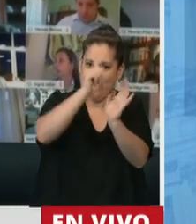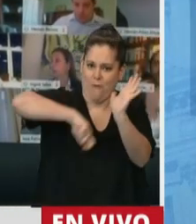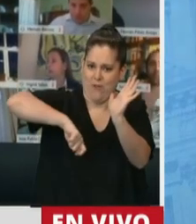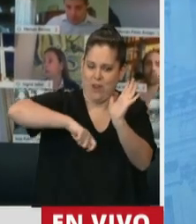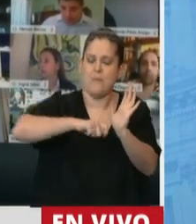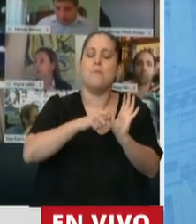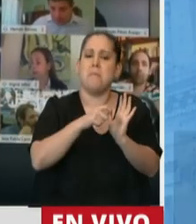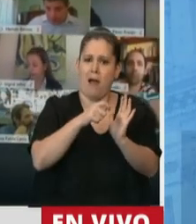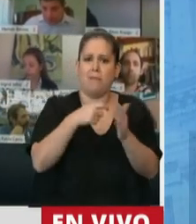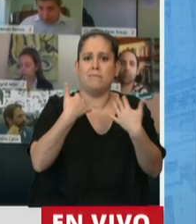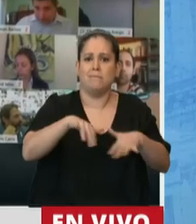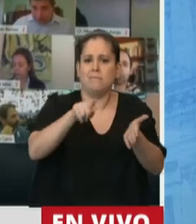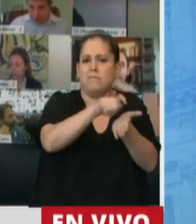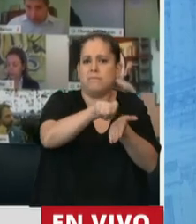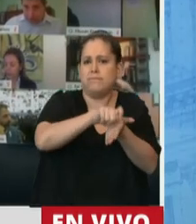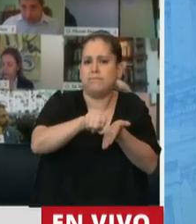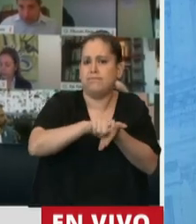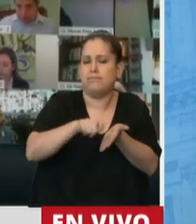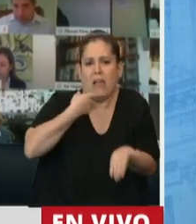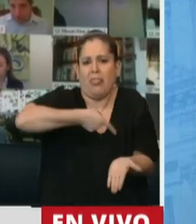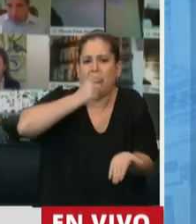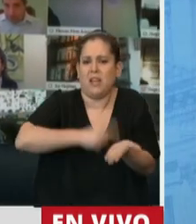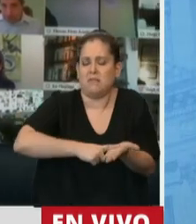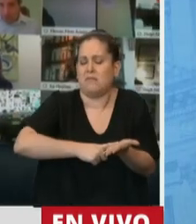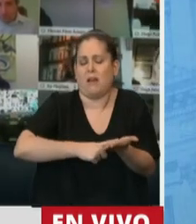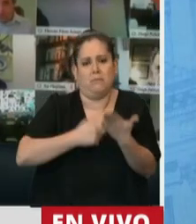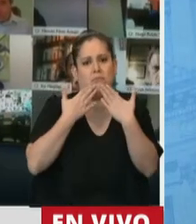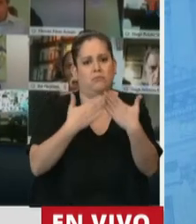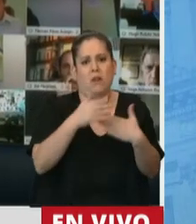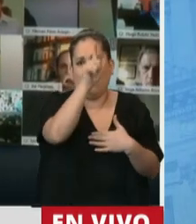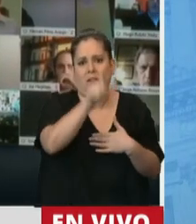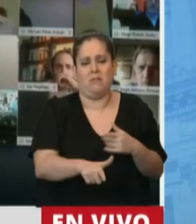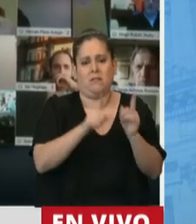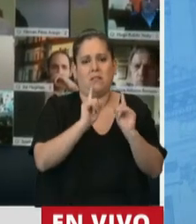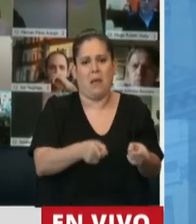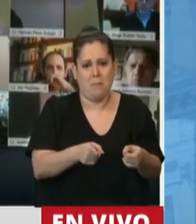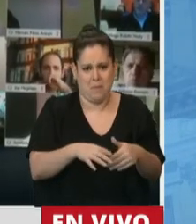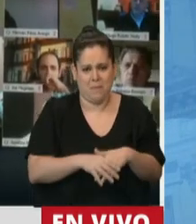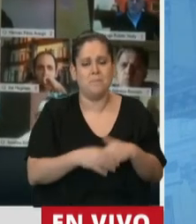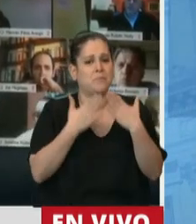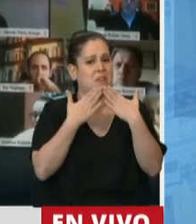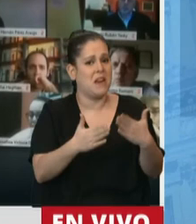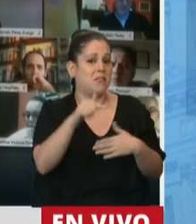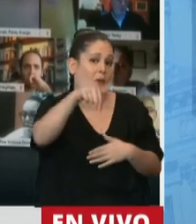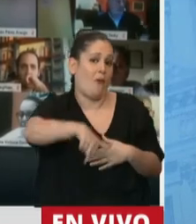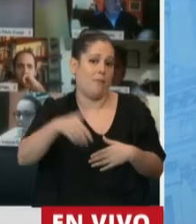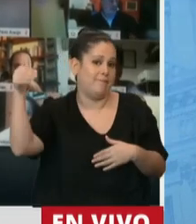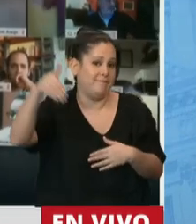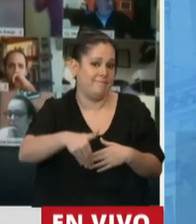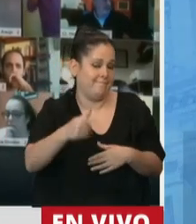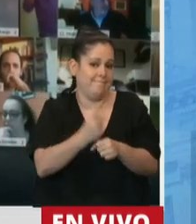nutrido muchísimo este dictamen para llegar hoy al recinto así que a este compañero que hoy no está acá